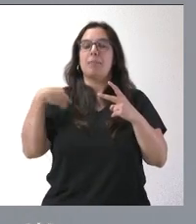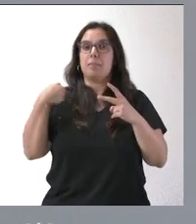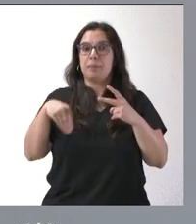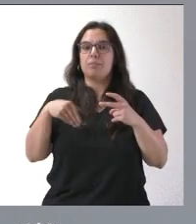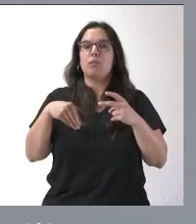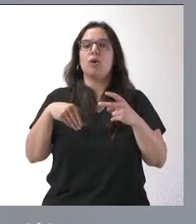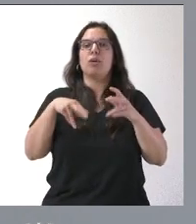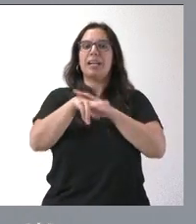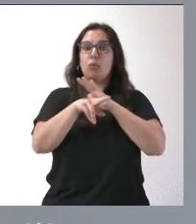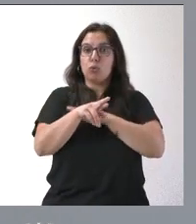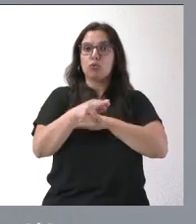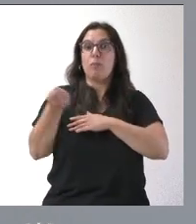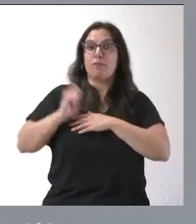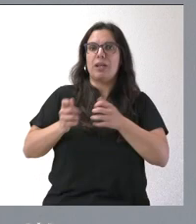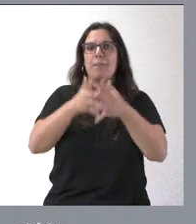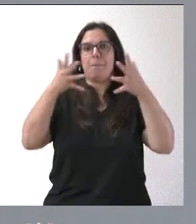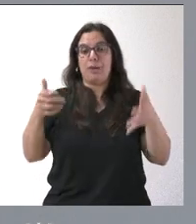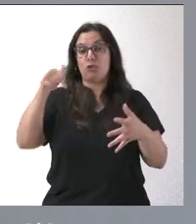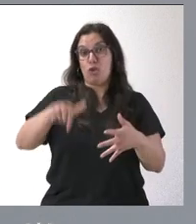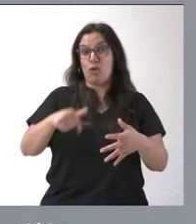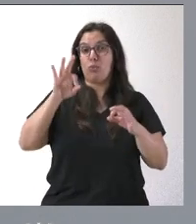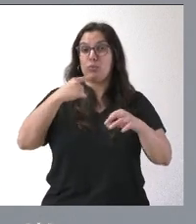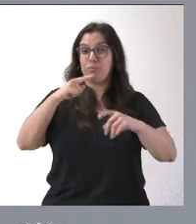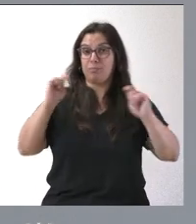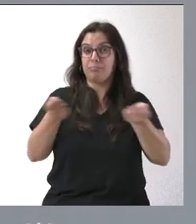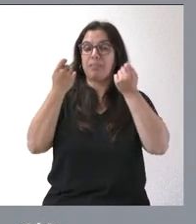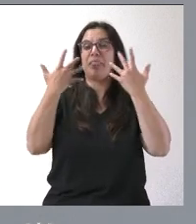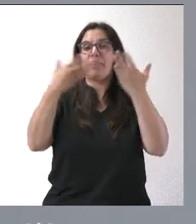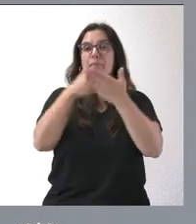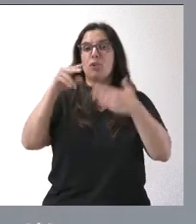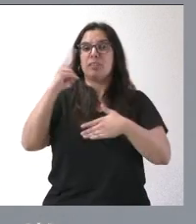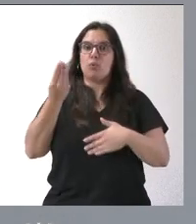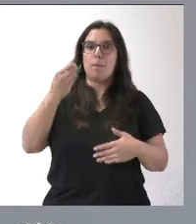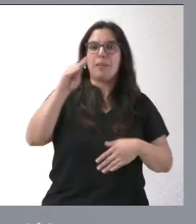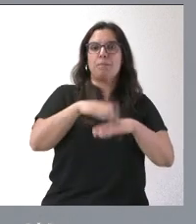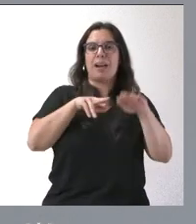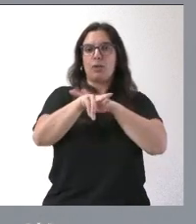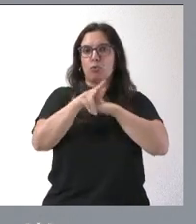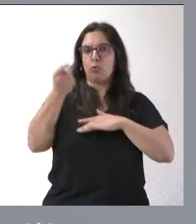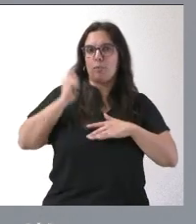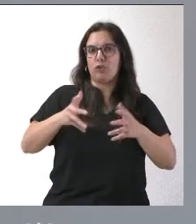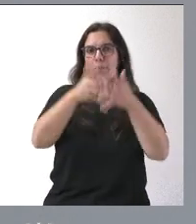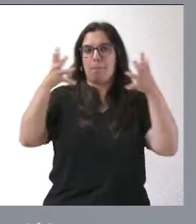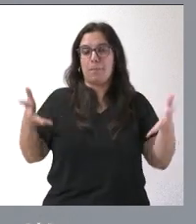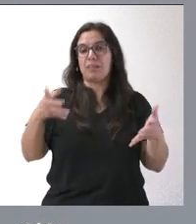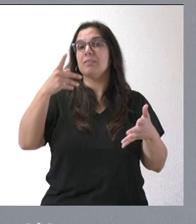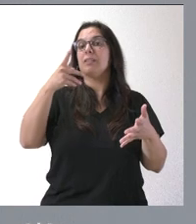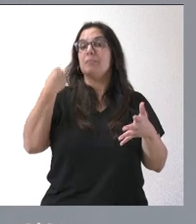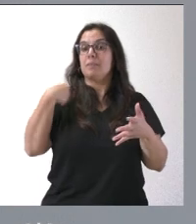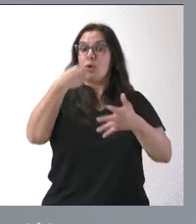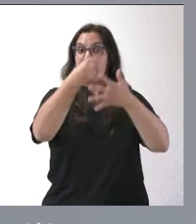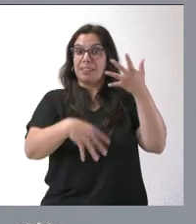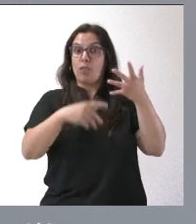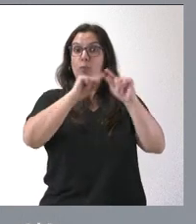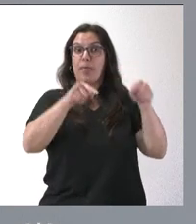precisamente, traemos otros 10 millones de euros adicionales para reforzar ese operativo. Habrá visto usted que Zamora está en el listado de las